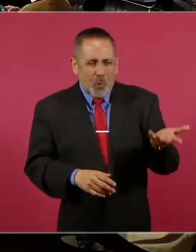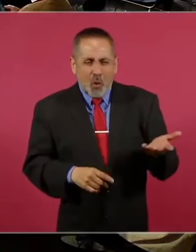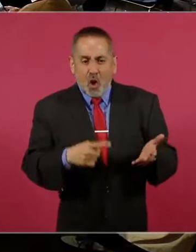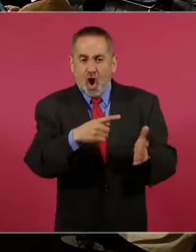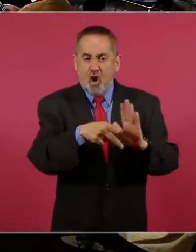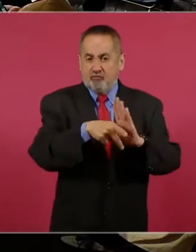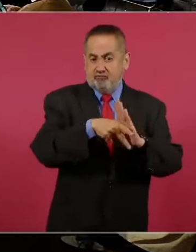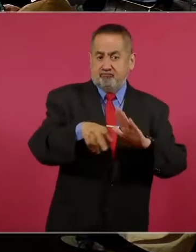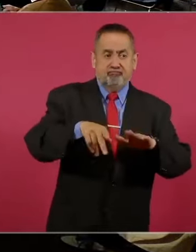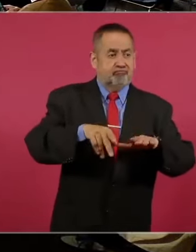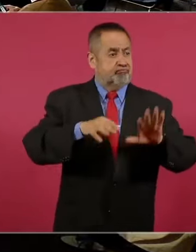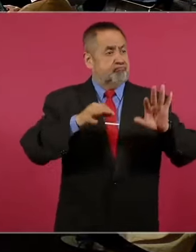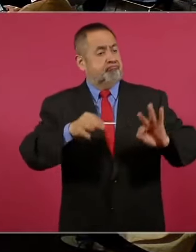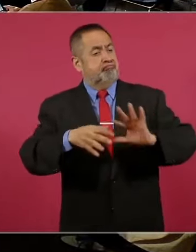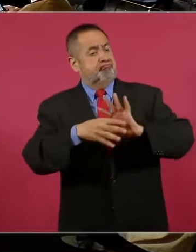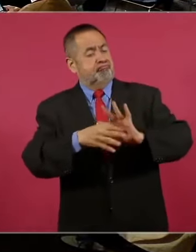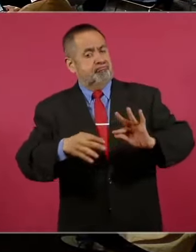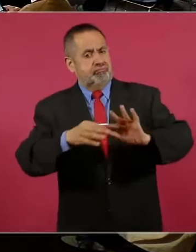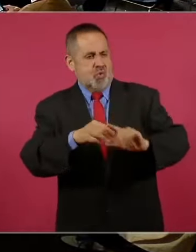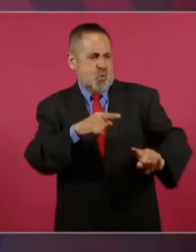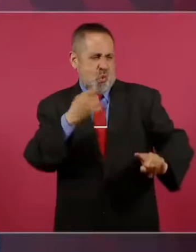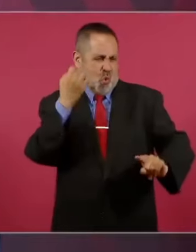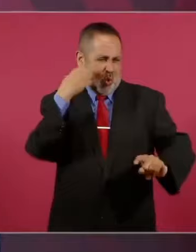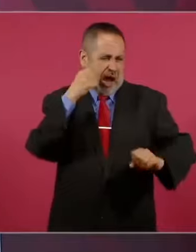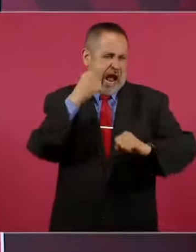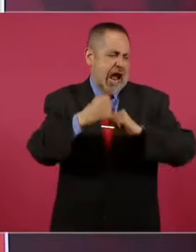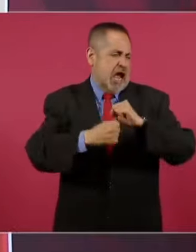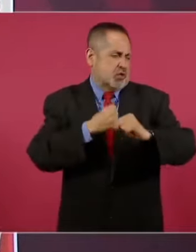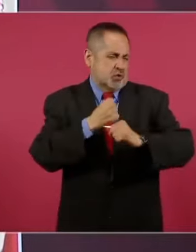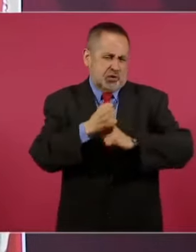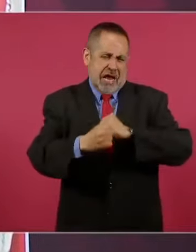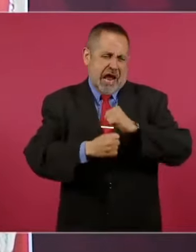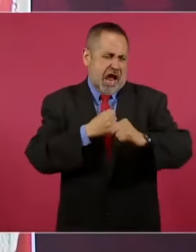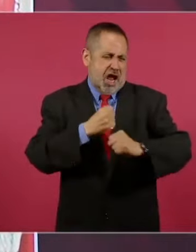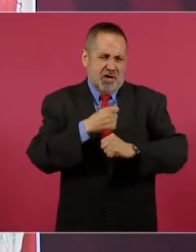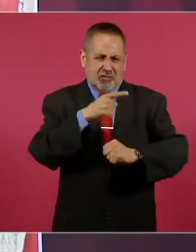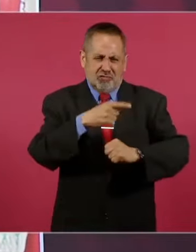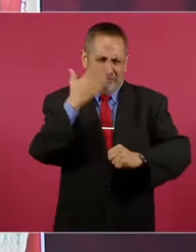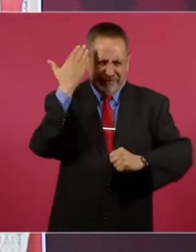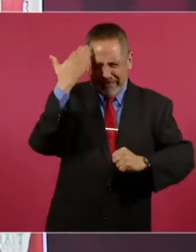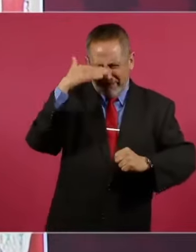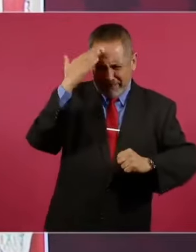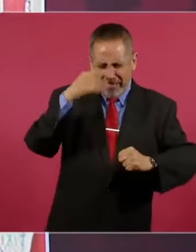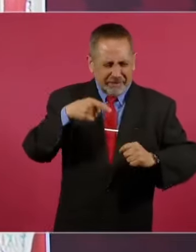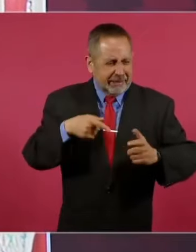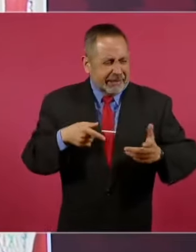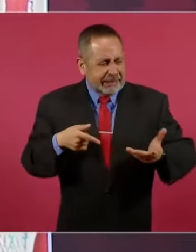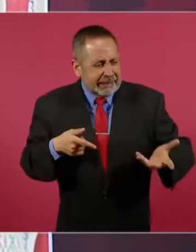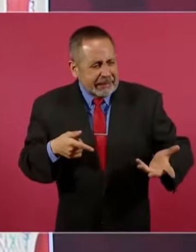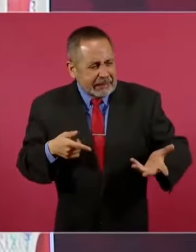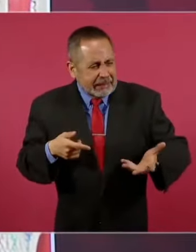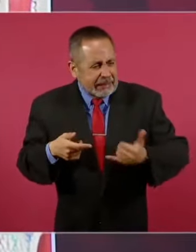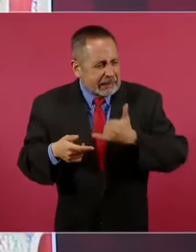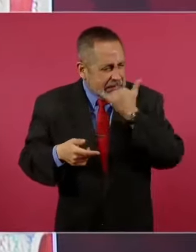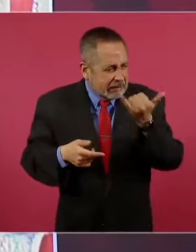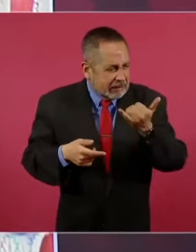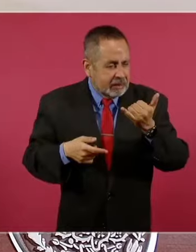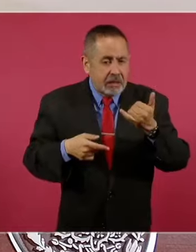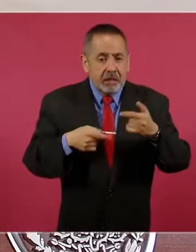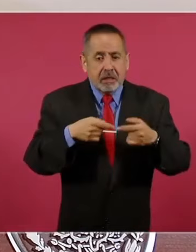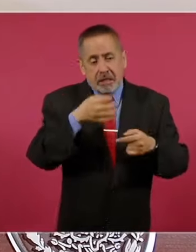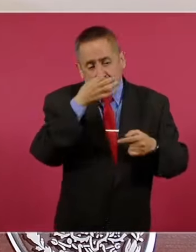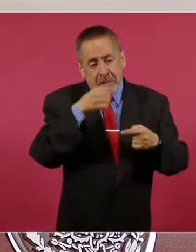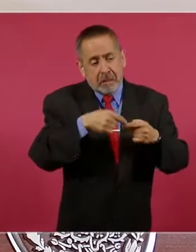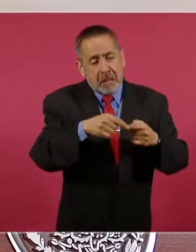con tantos años en el oficio va a tener un final